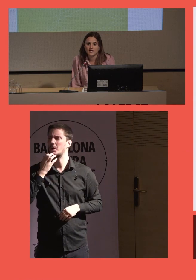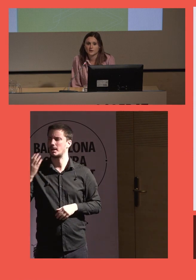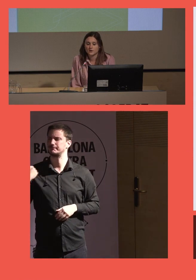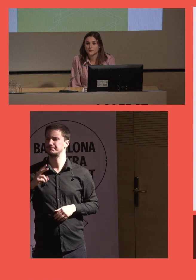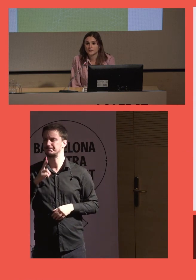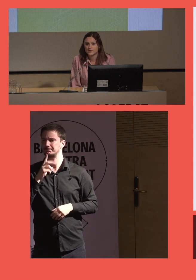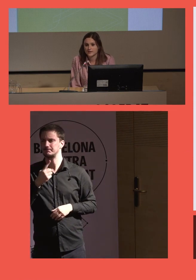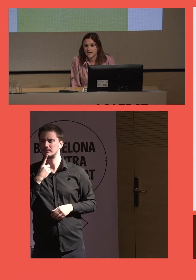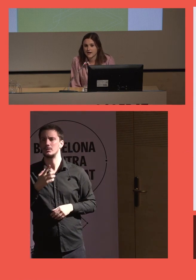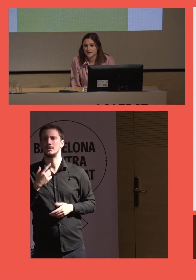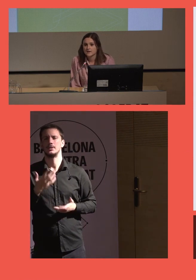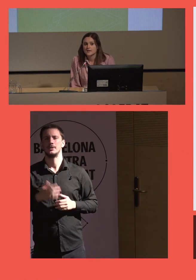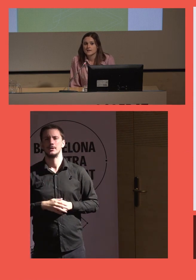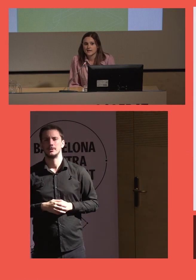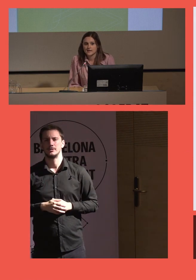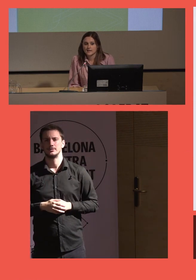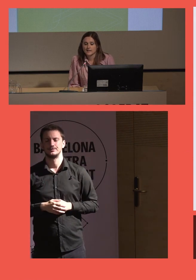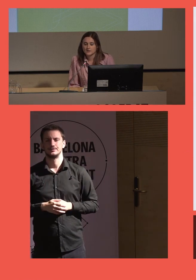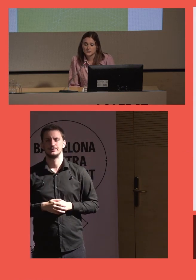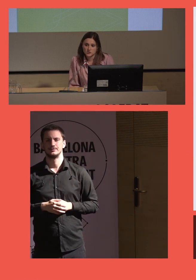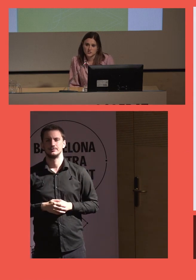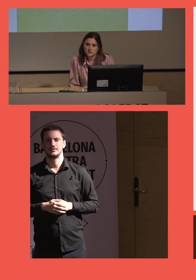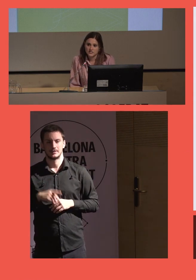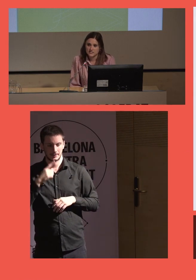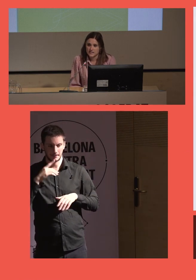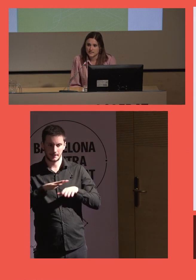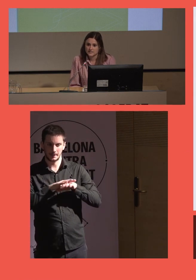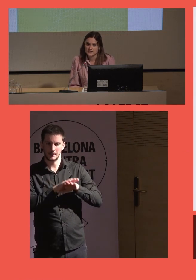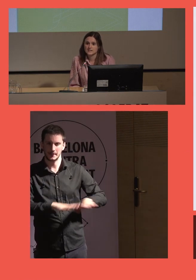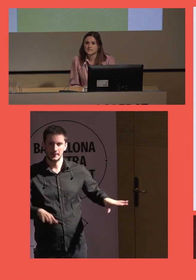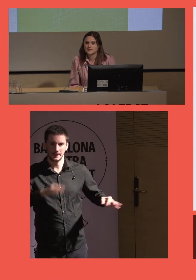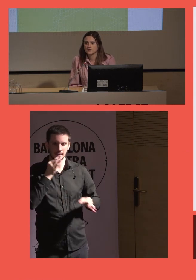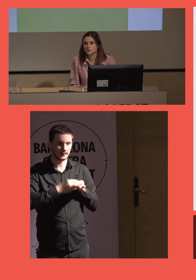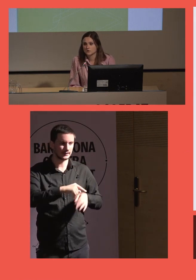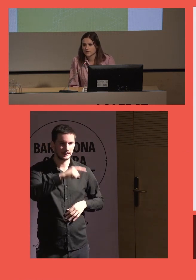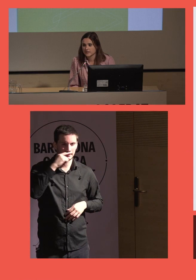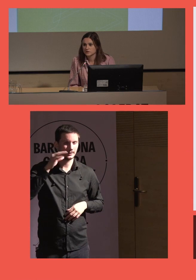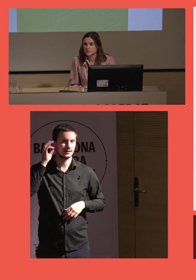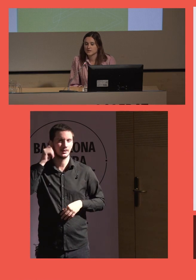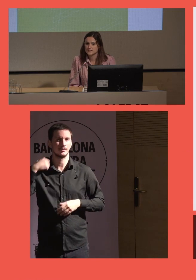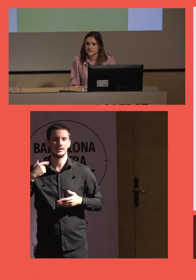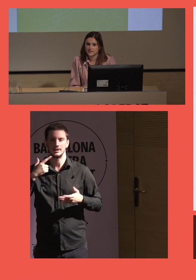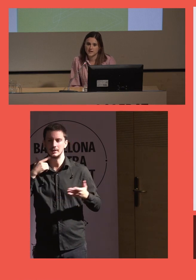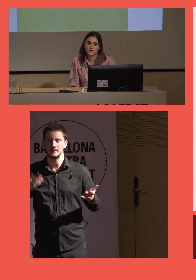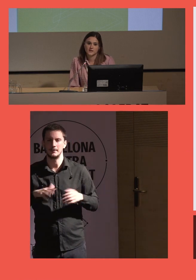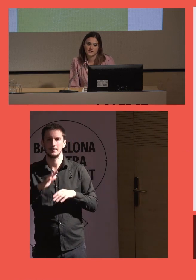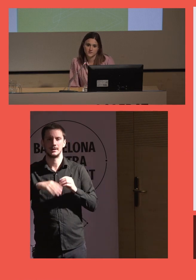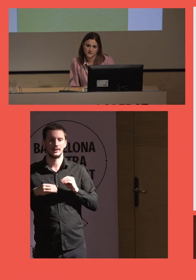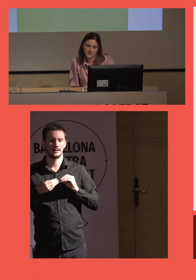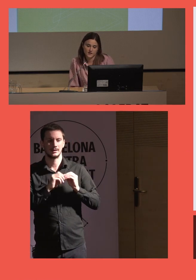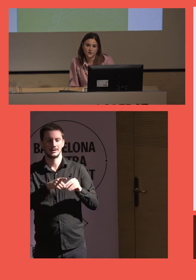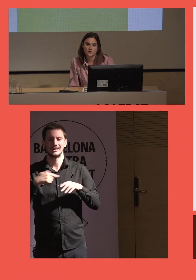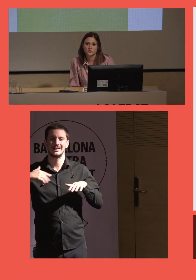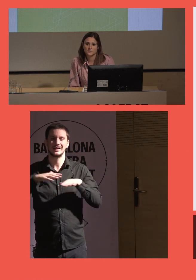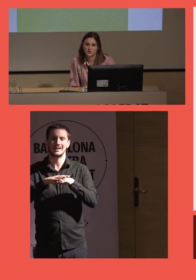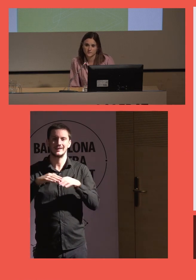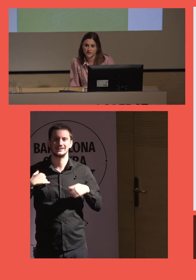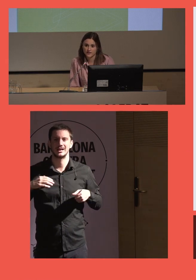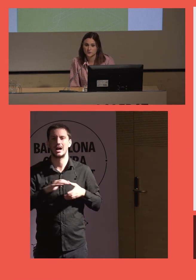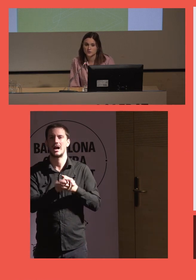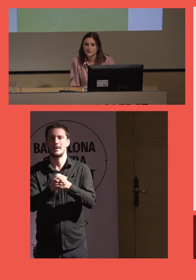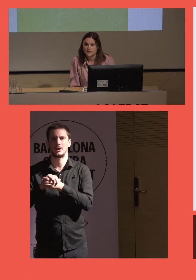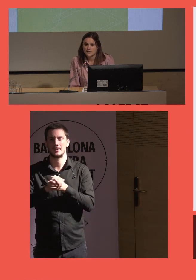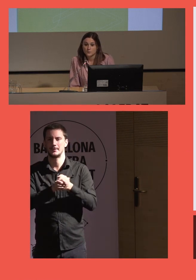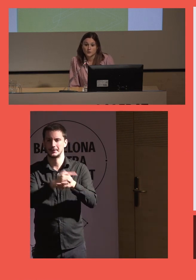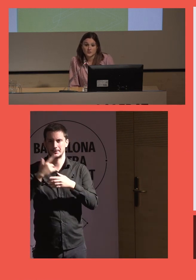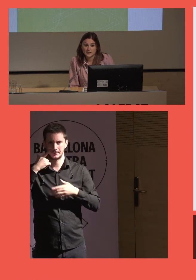comentaba lo de potenciar que los niños y las niñas estén con los vecinos porque así se crean redes de amigos, amigos